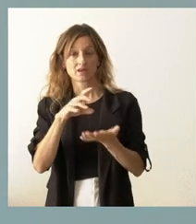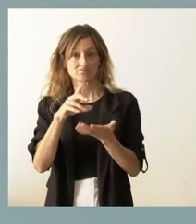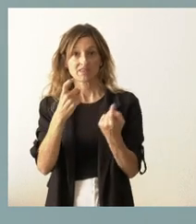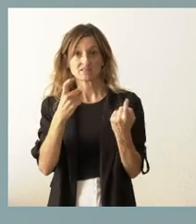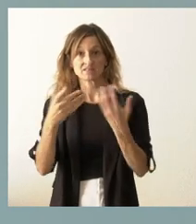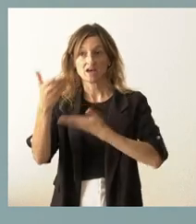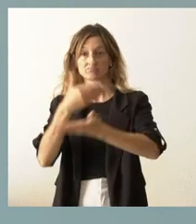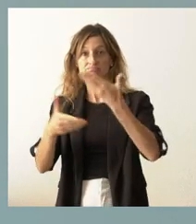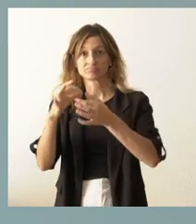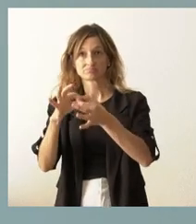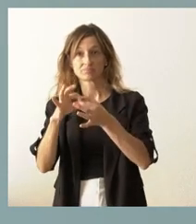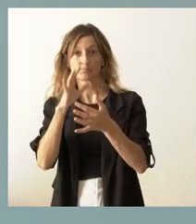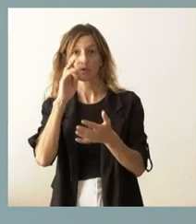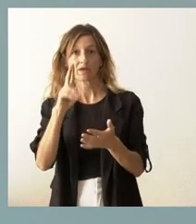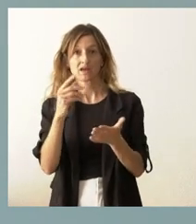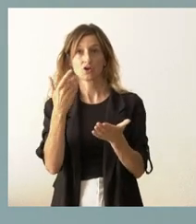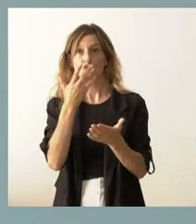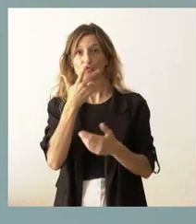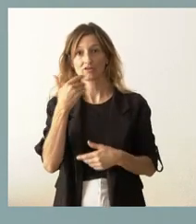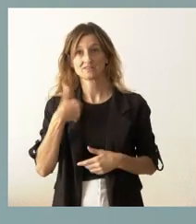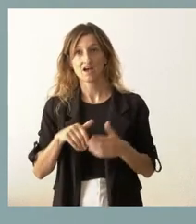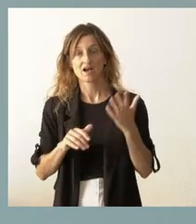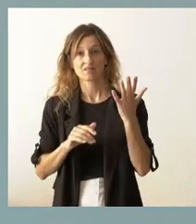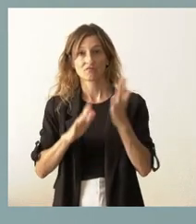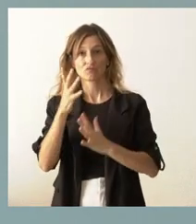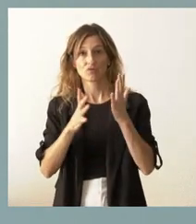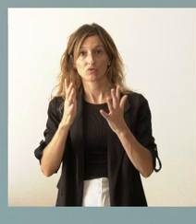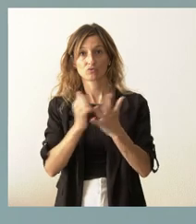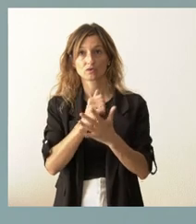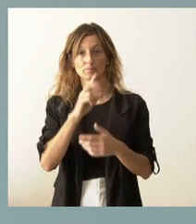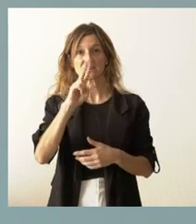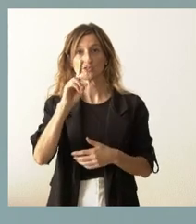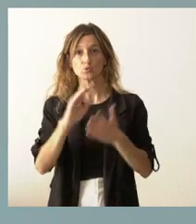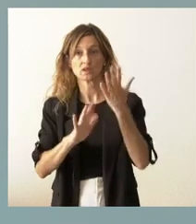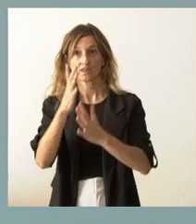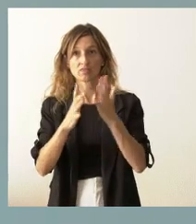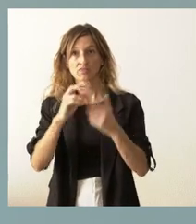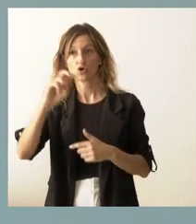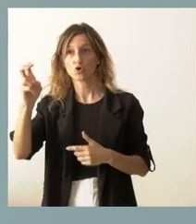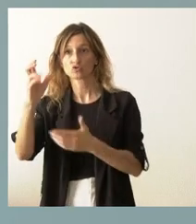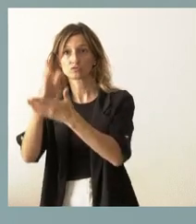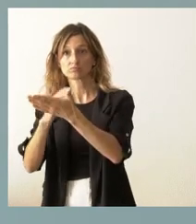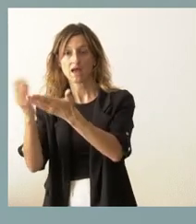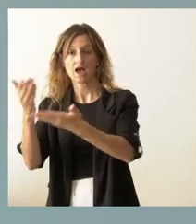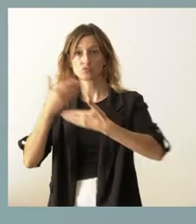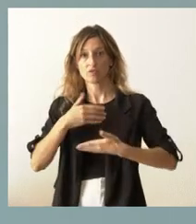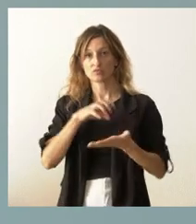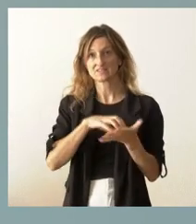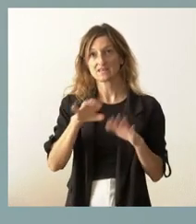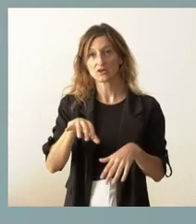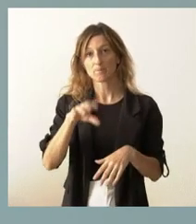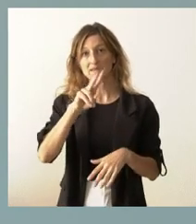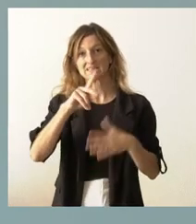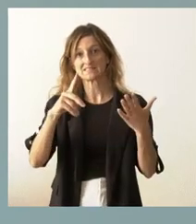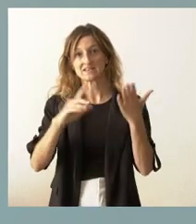coordinación cuando conocemos el dato de que, al igual que en 21 incendios otras comunidades autónomas han ayudado a Castilla y León, en